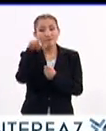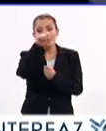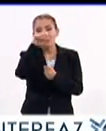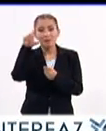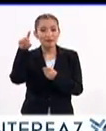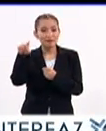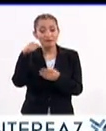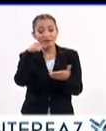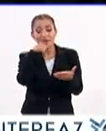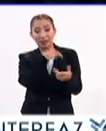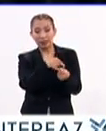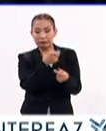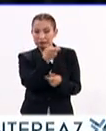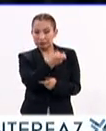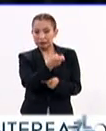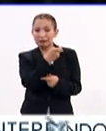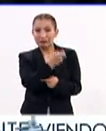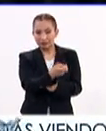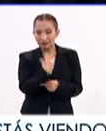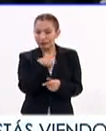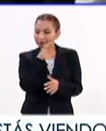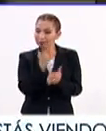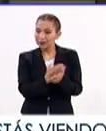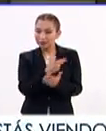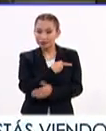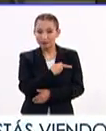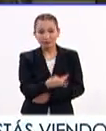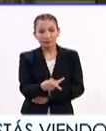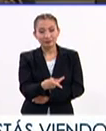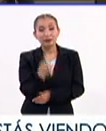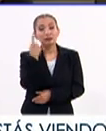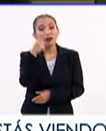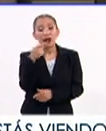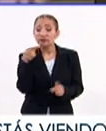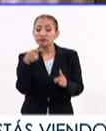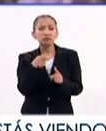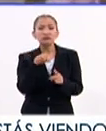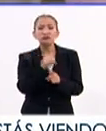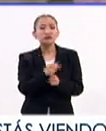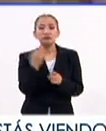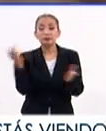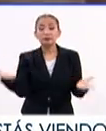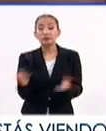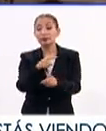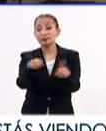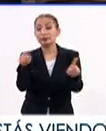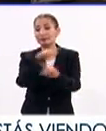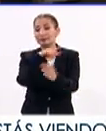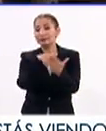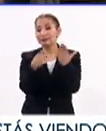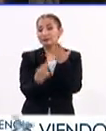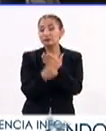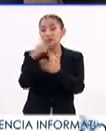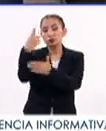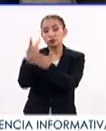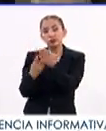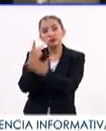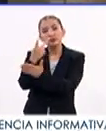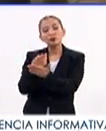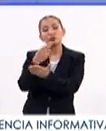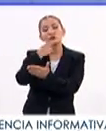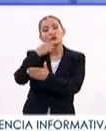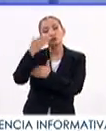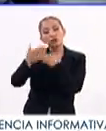Agenda 2030 es precisamente poner fin a la pobreza. Para alcanzar este objetivo se impulsan diversos proyectos, programas y